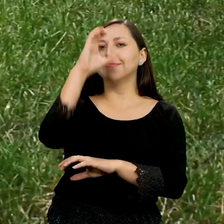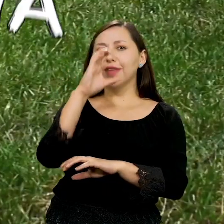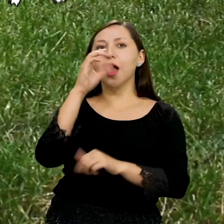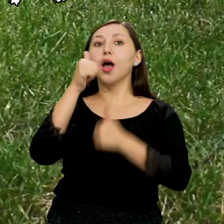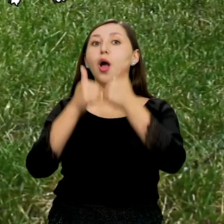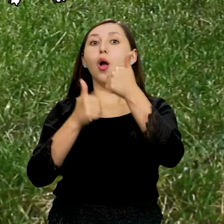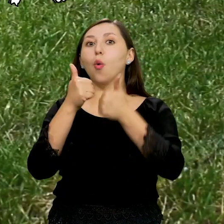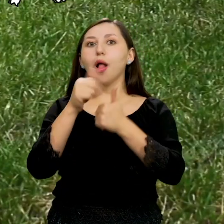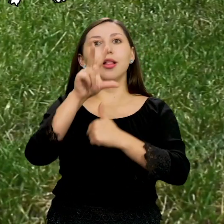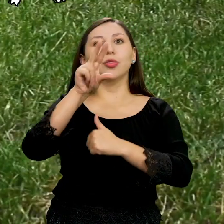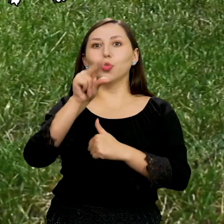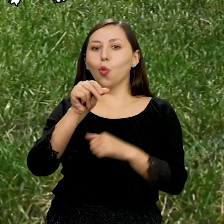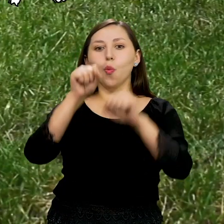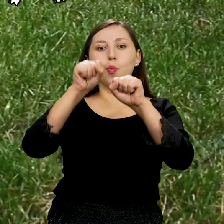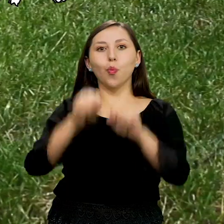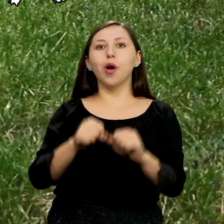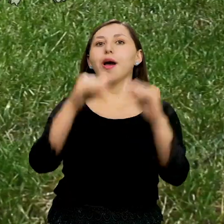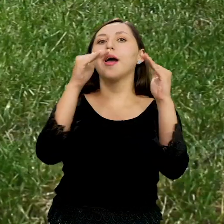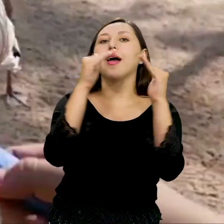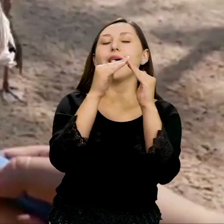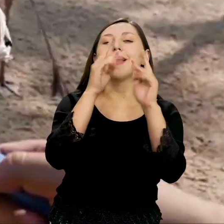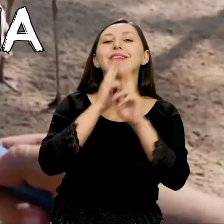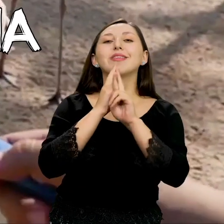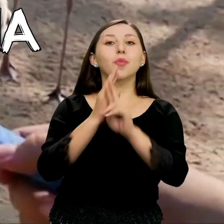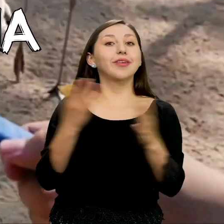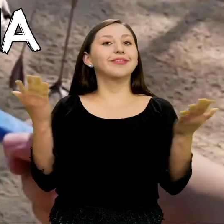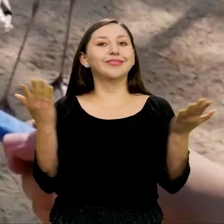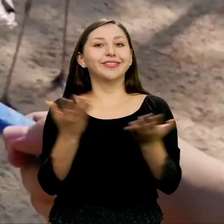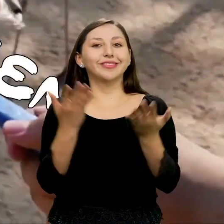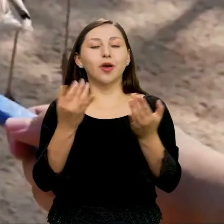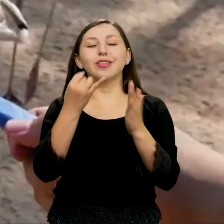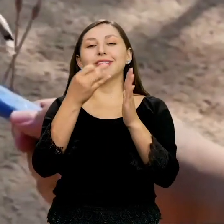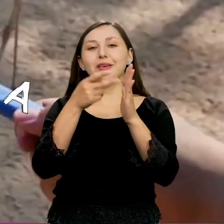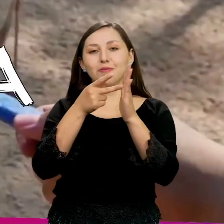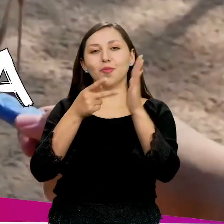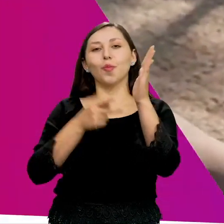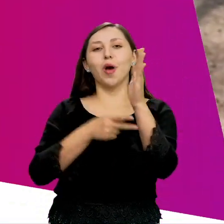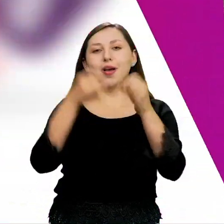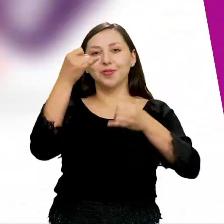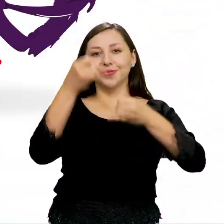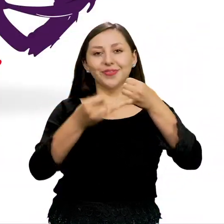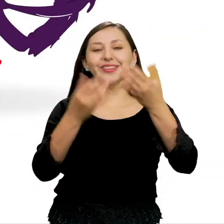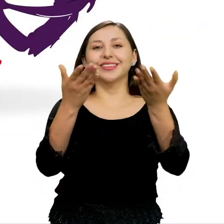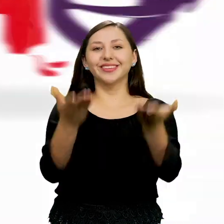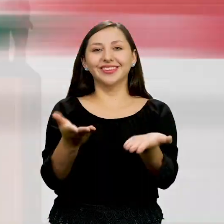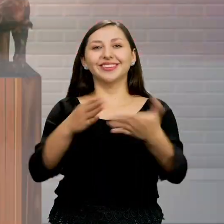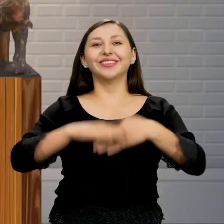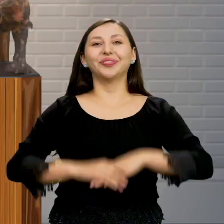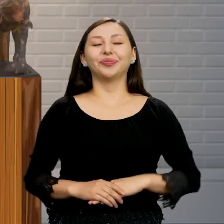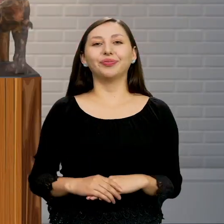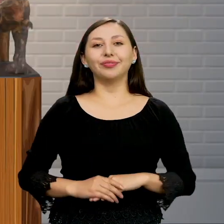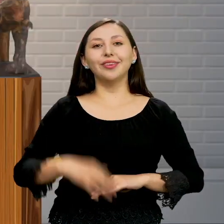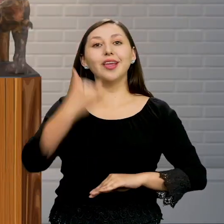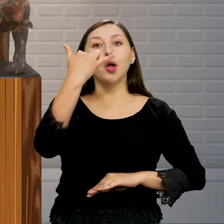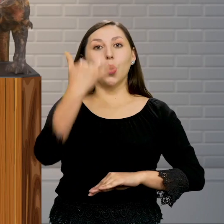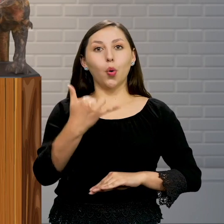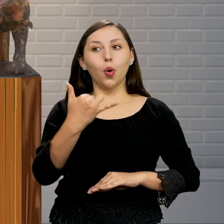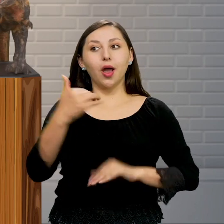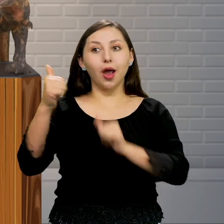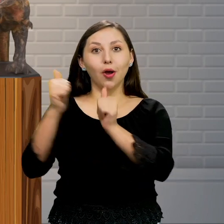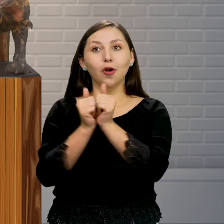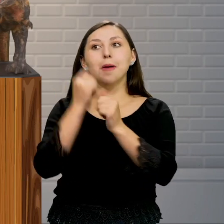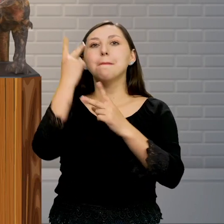Investiga La respuesta la veremos al final del programa Hoy nos